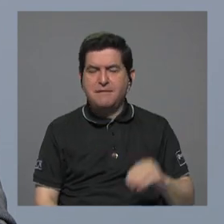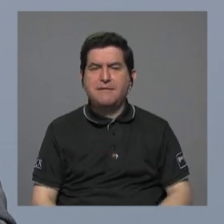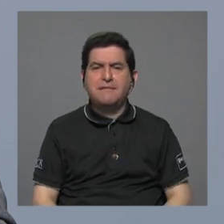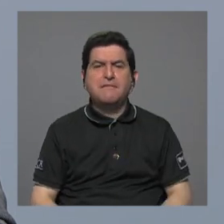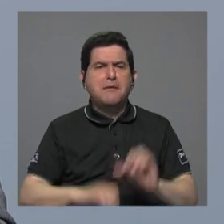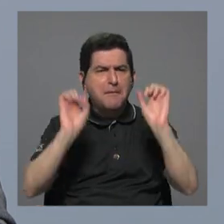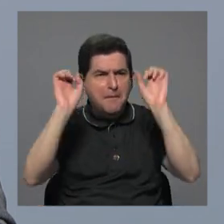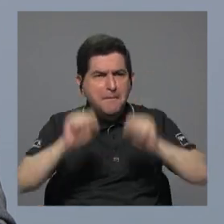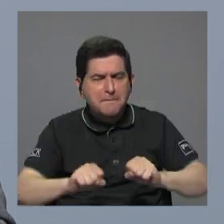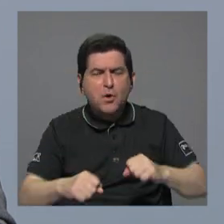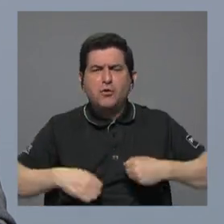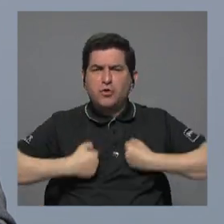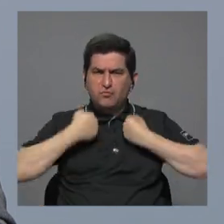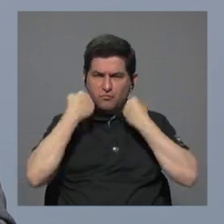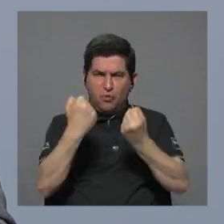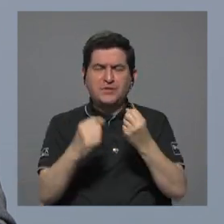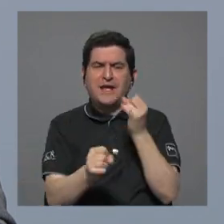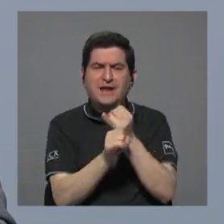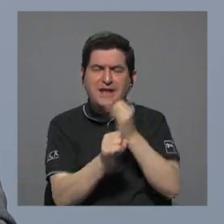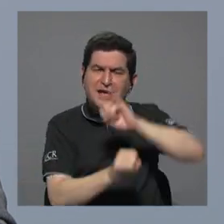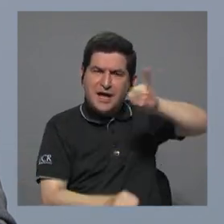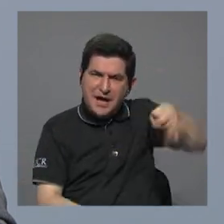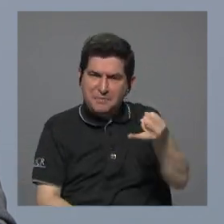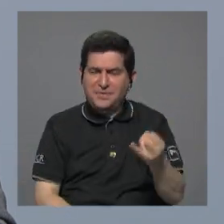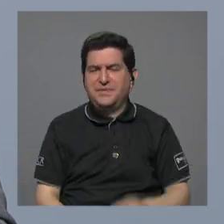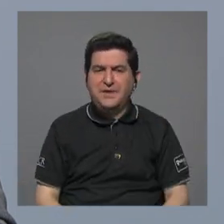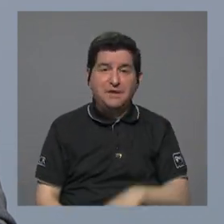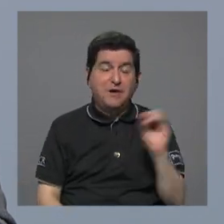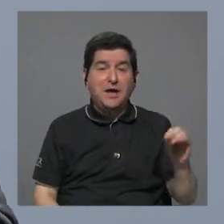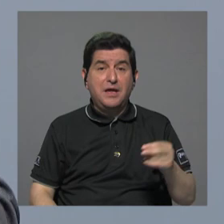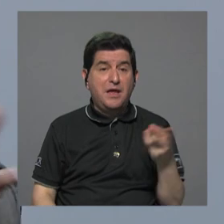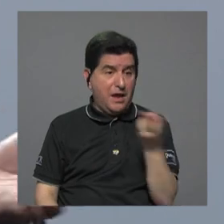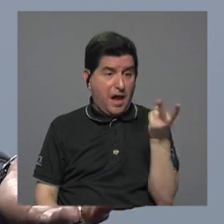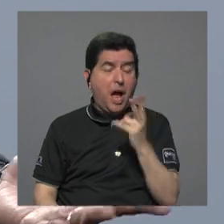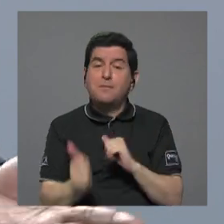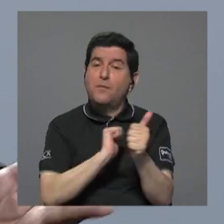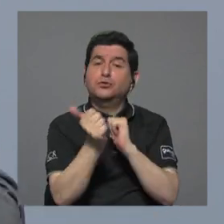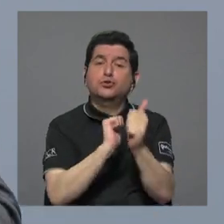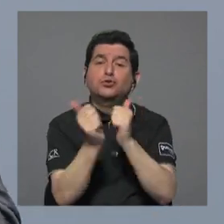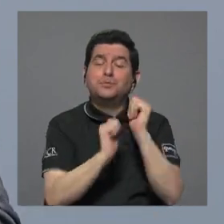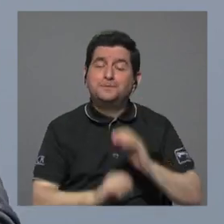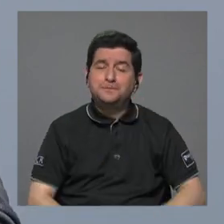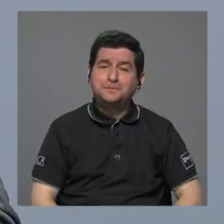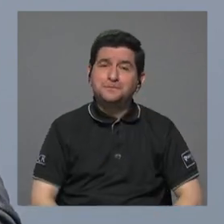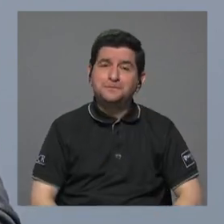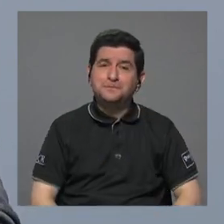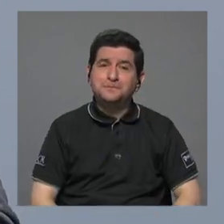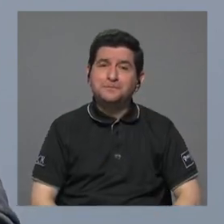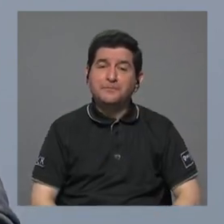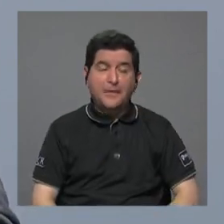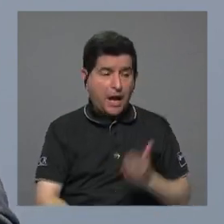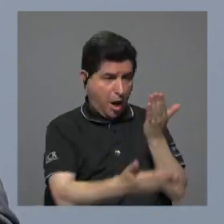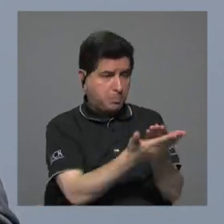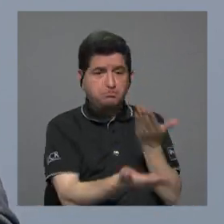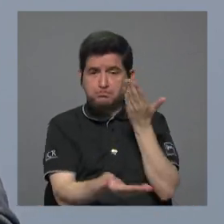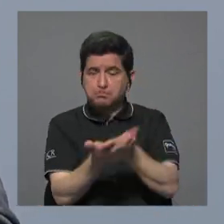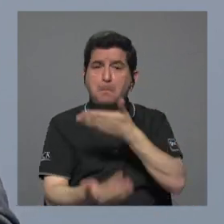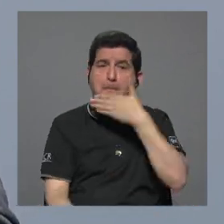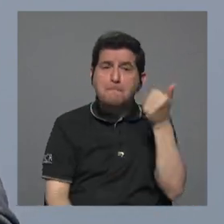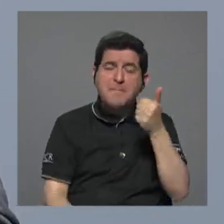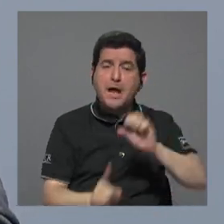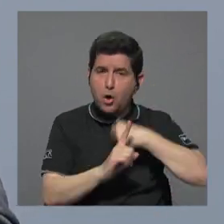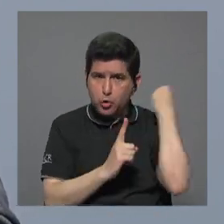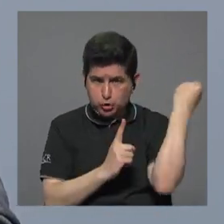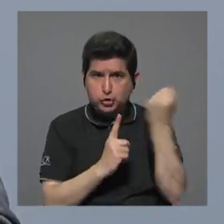fortaleciera a UpDeva y los pusieran a competir y que el que ofreciera las mejores